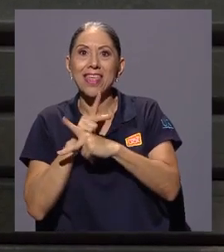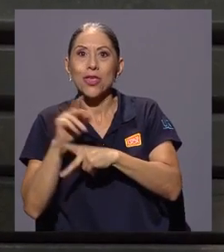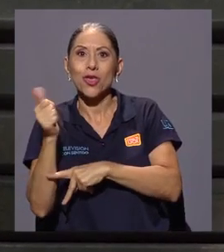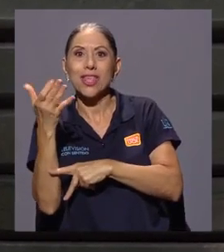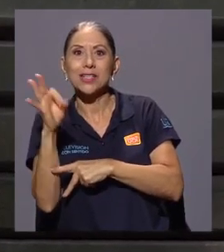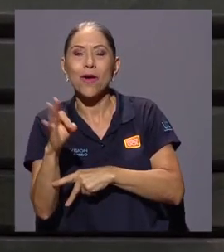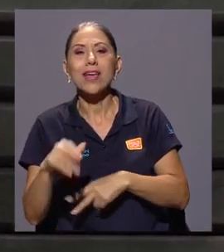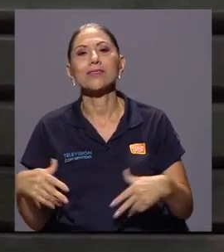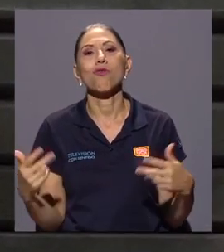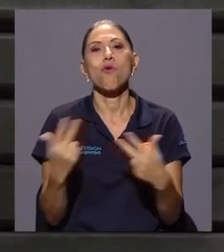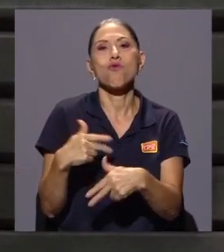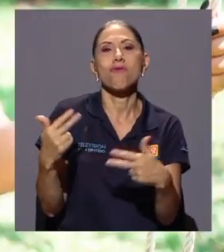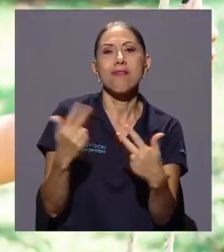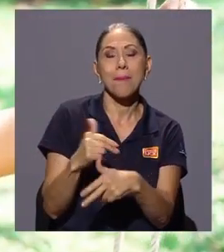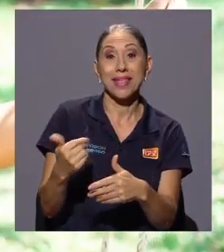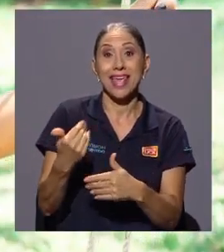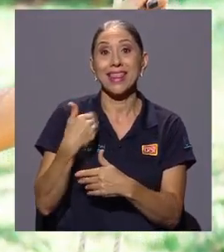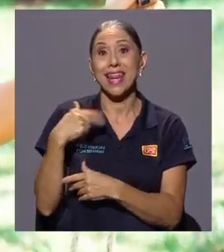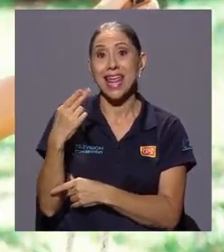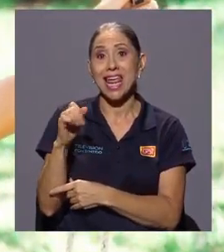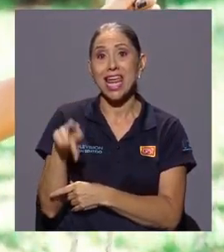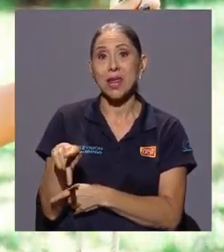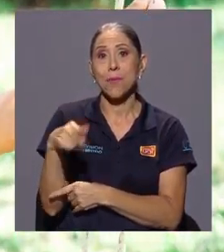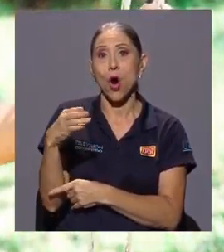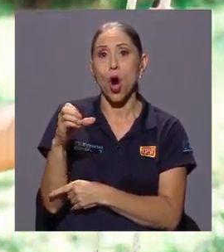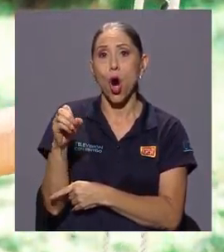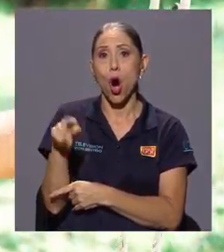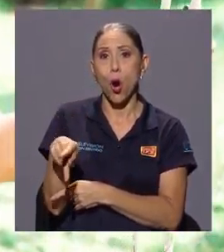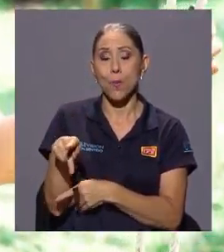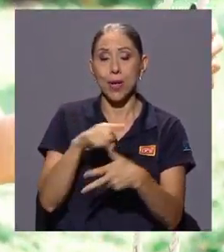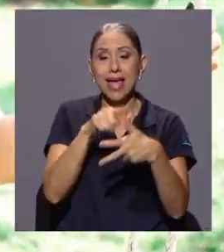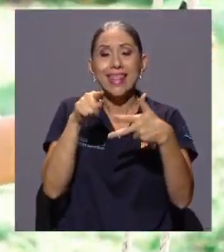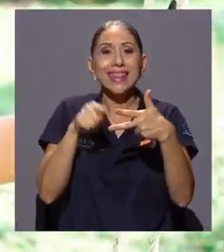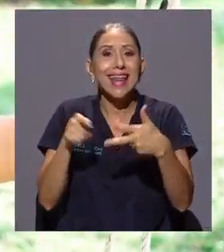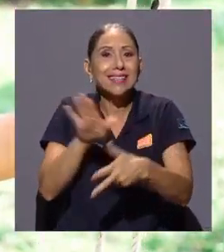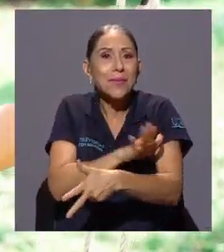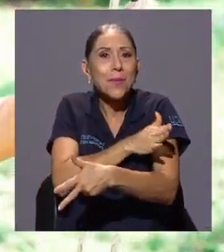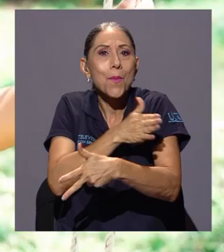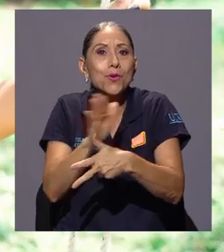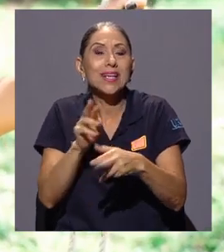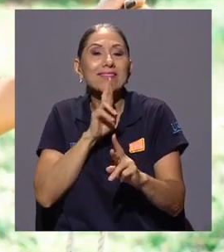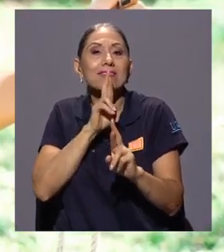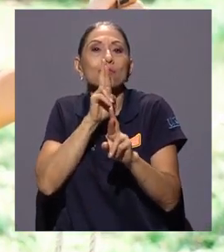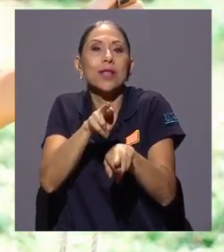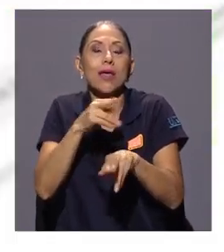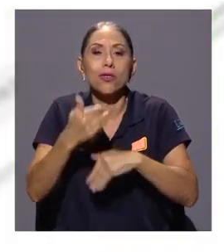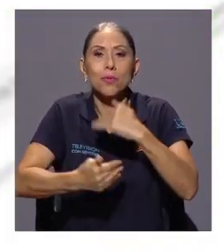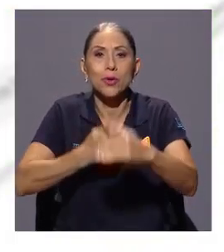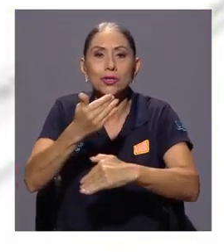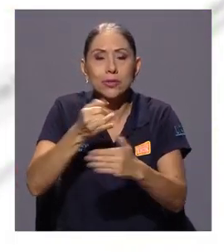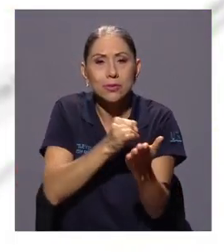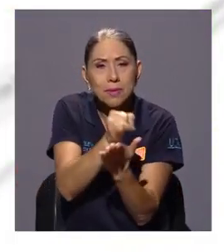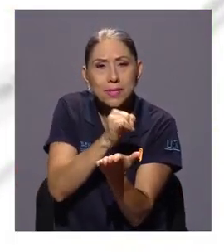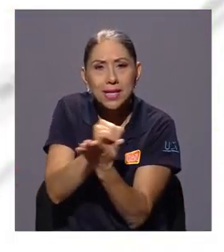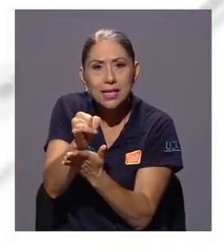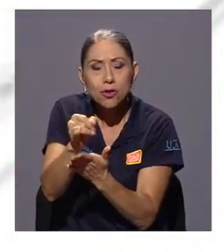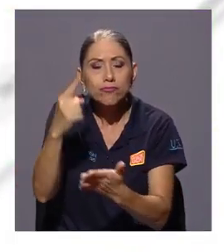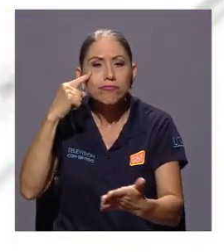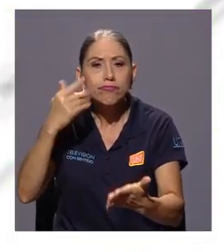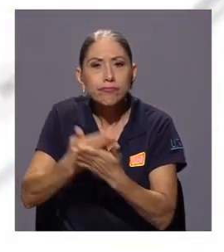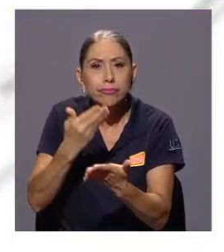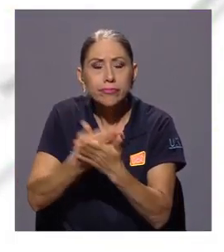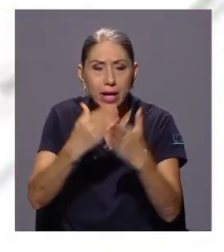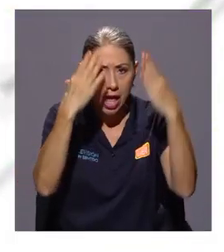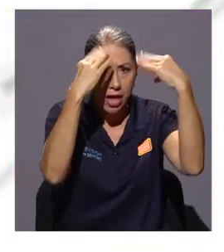elementos del hip hop. Tres composiciones musicales resultado de un proceso de investigación que reveló que la